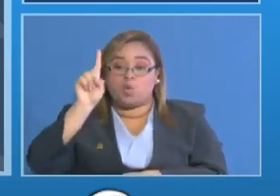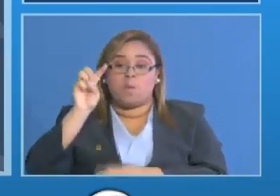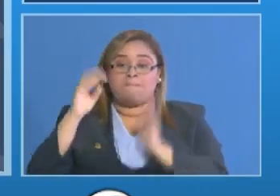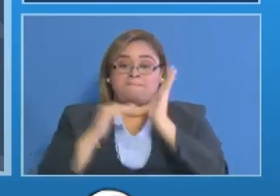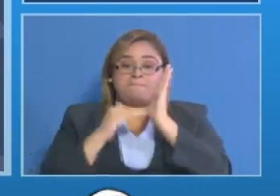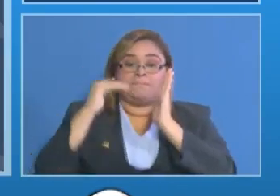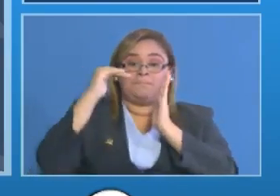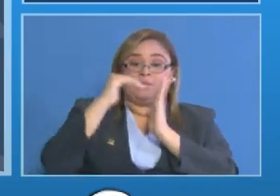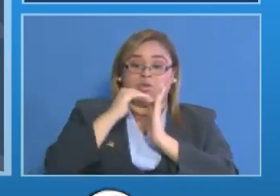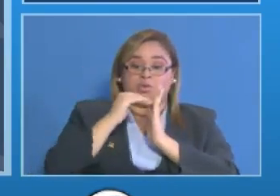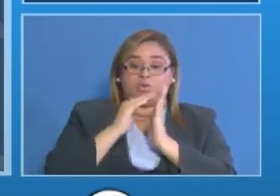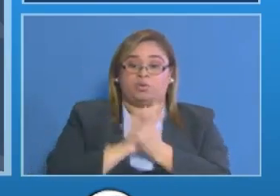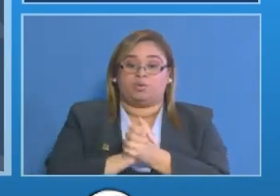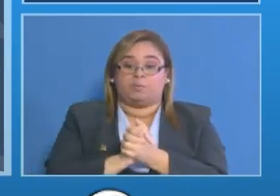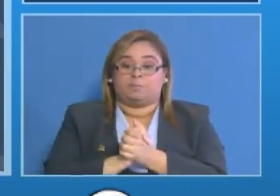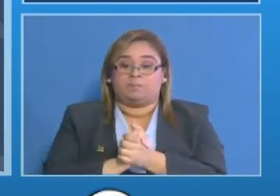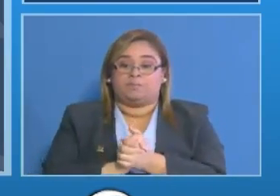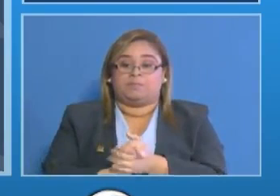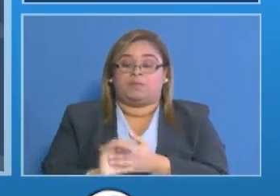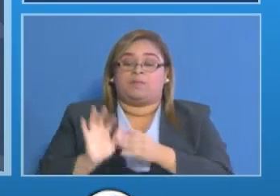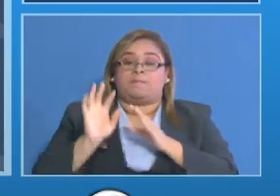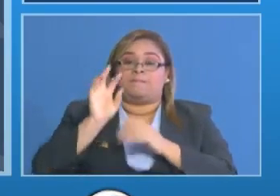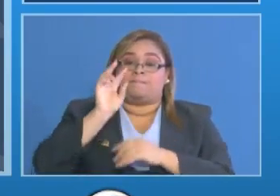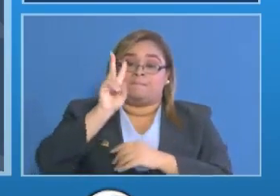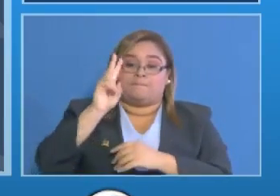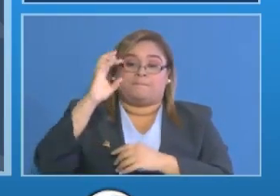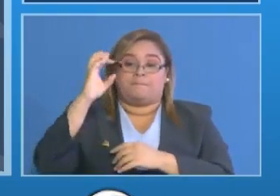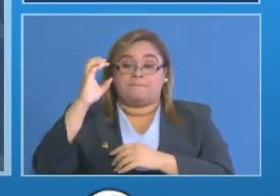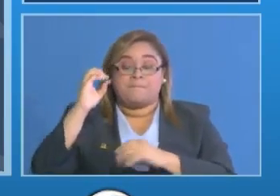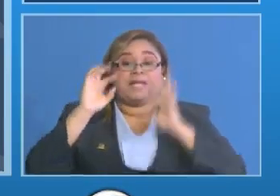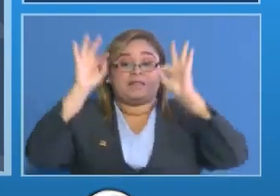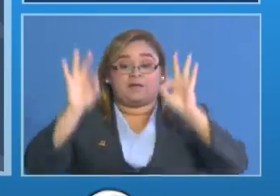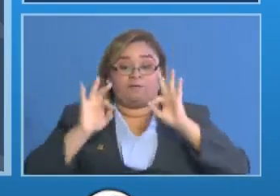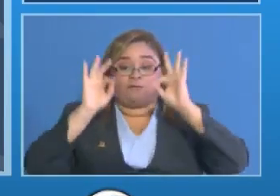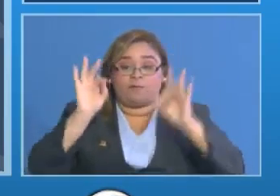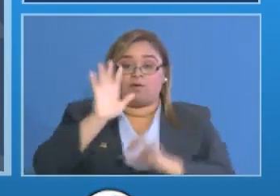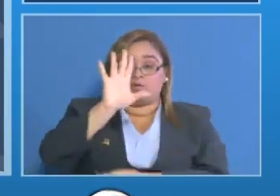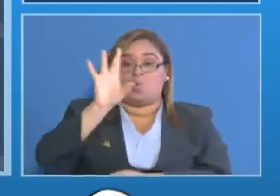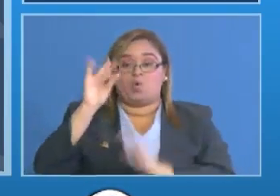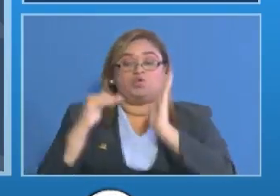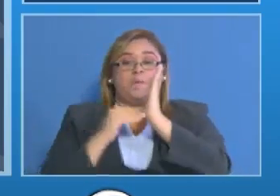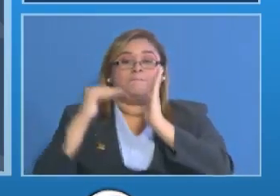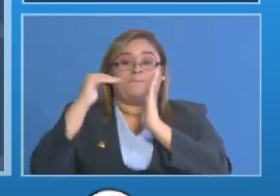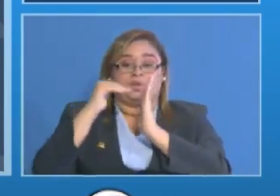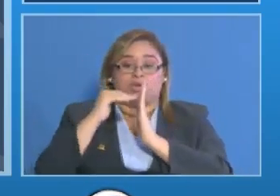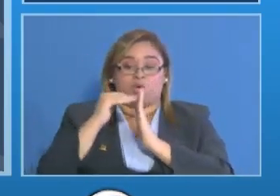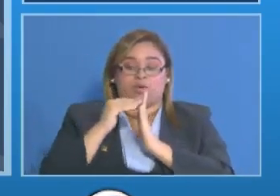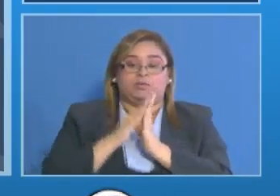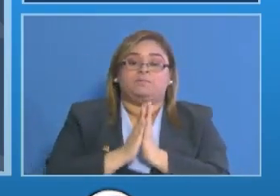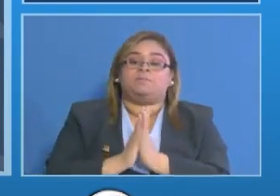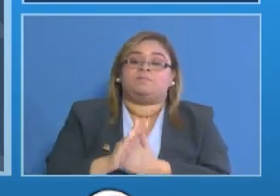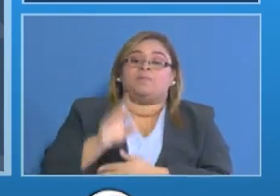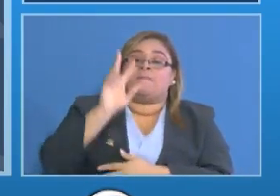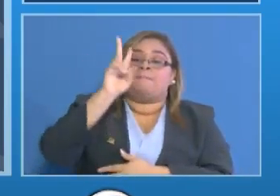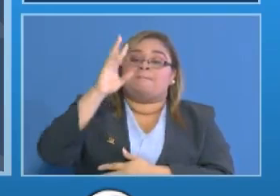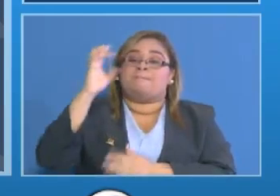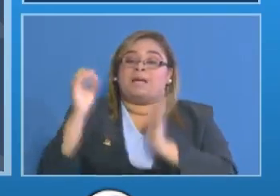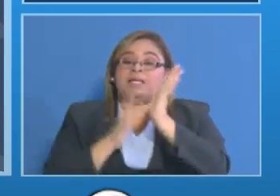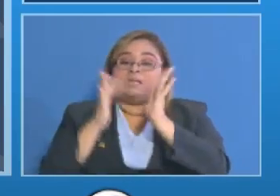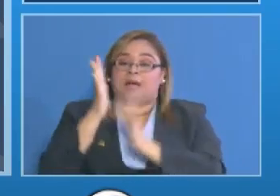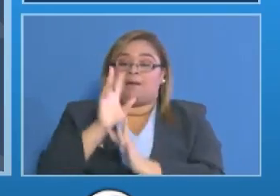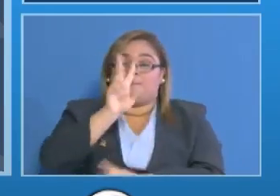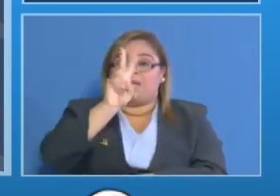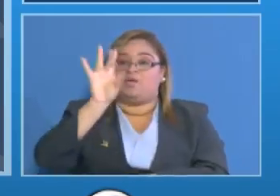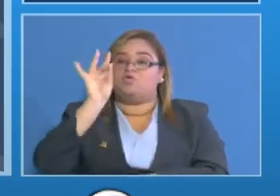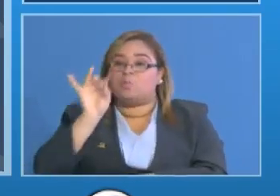febrero 58 el 20 de marzo 84.1 y el 20 de abril 28.4 millones